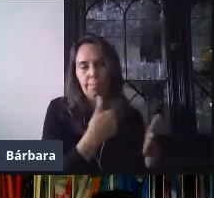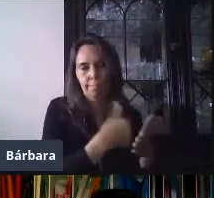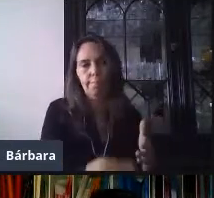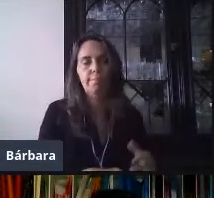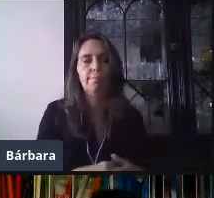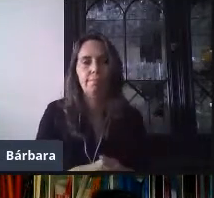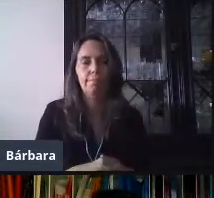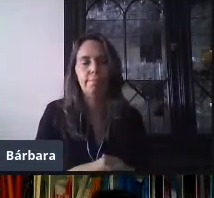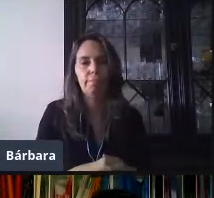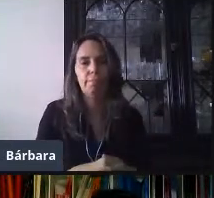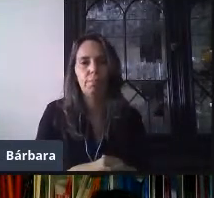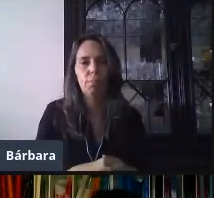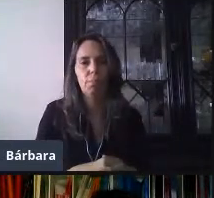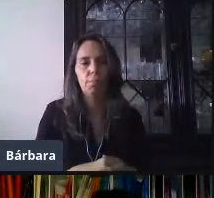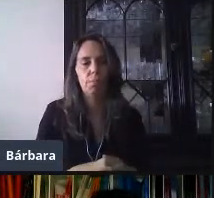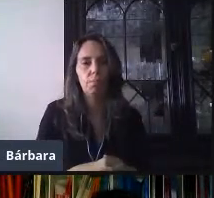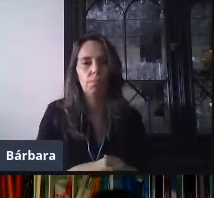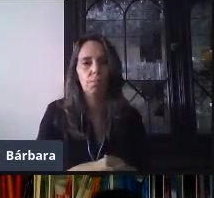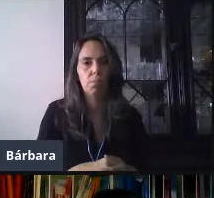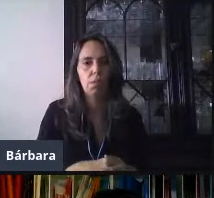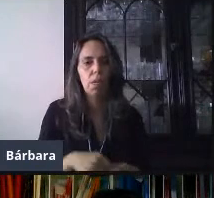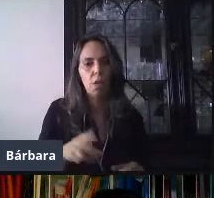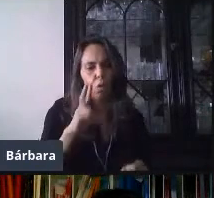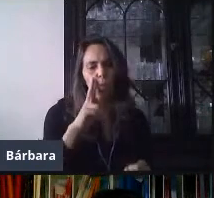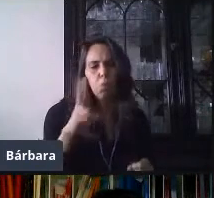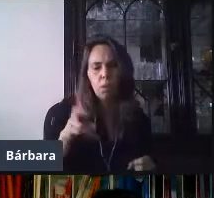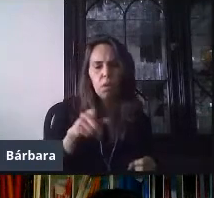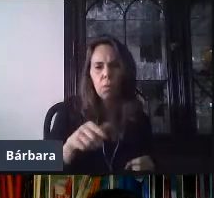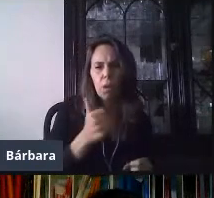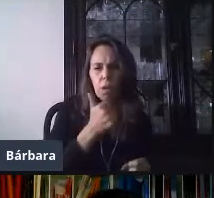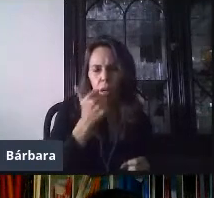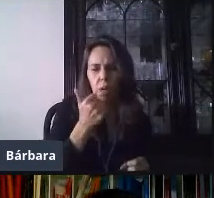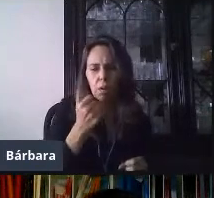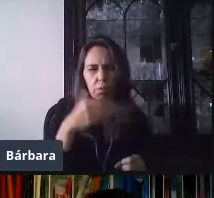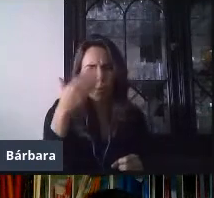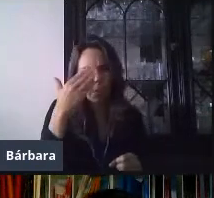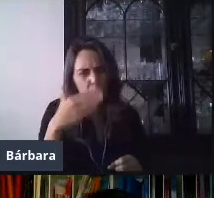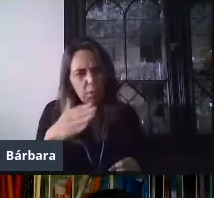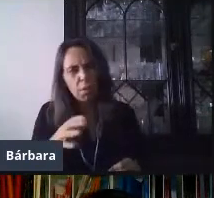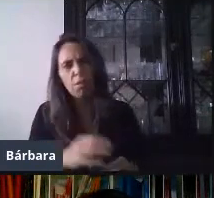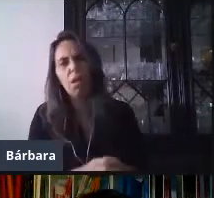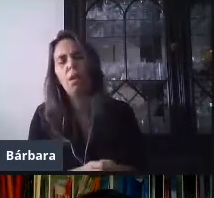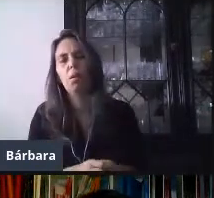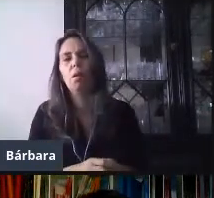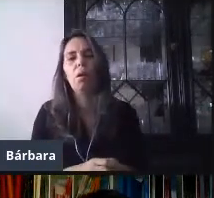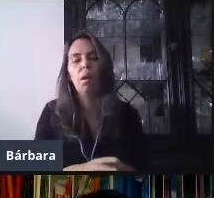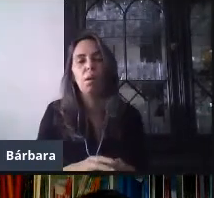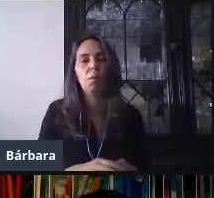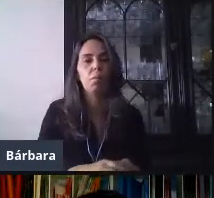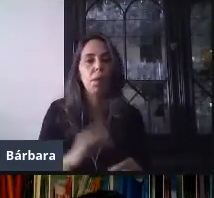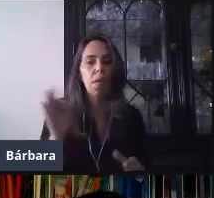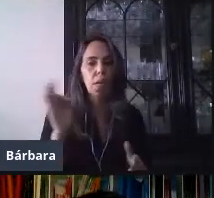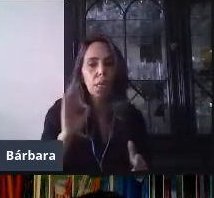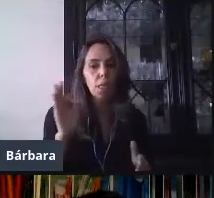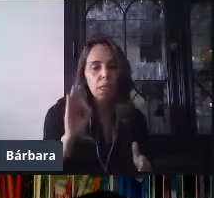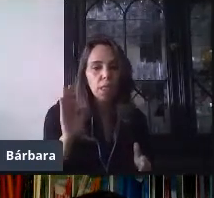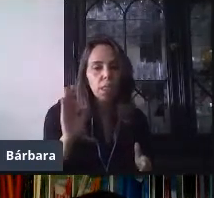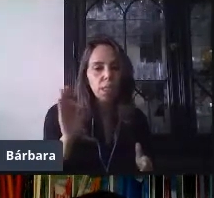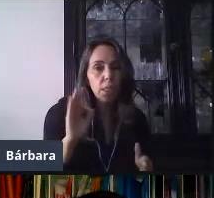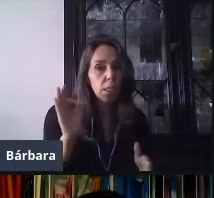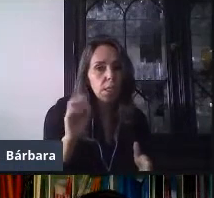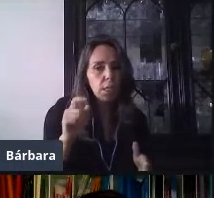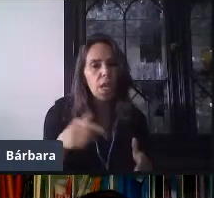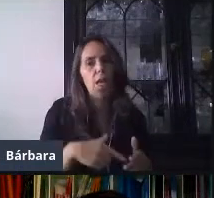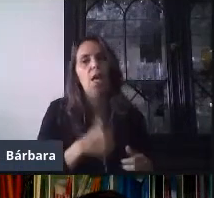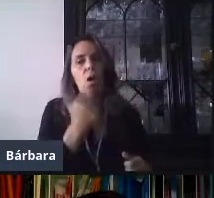siga estudiando, para que se siga preparando. Pero también, en el caso de que tenga una respuesta incorrecta, lo podemos enfocar a un